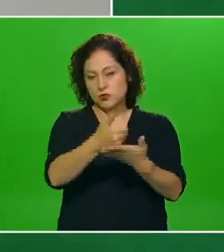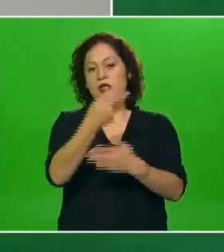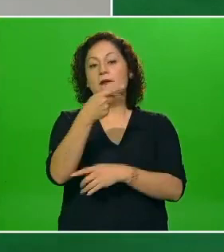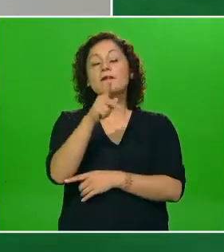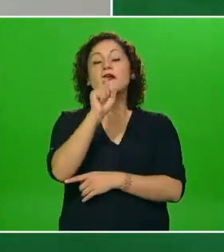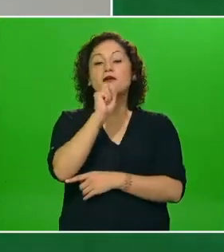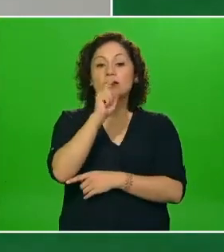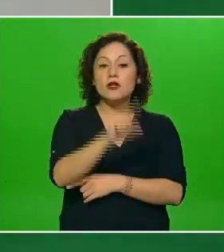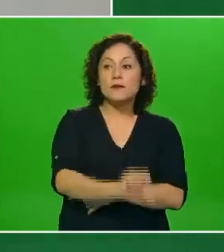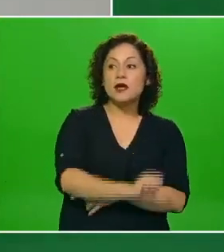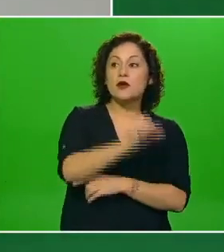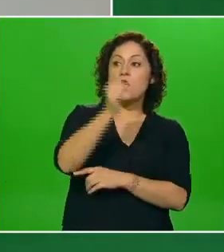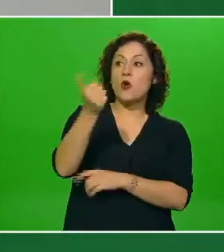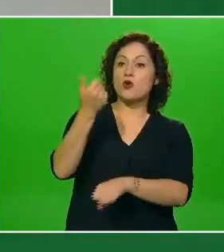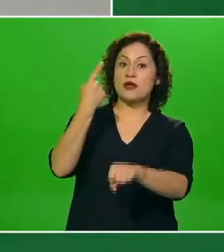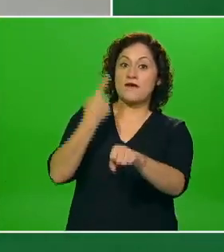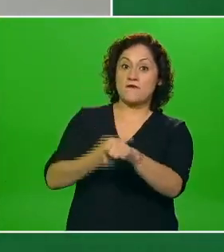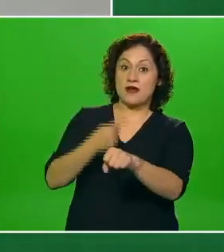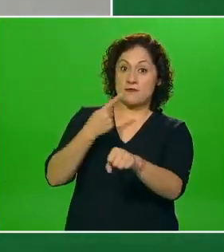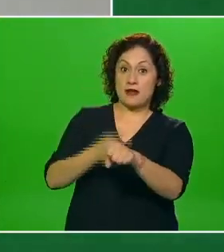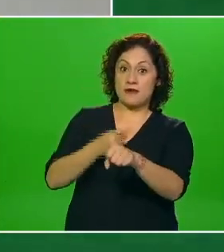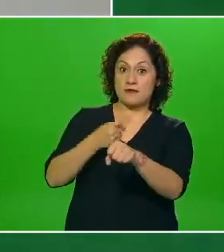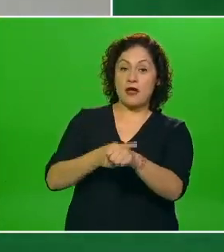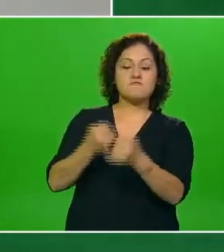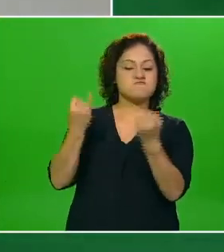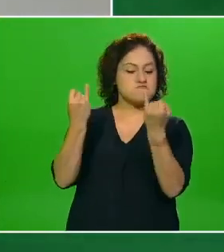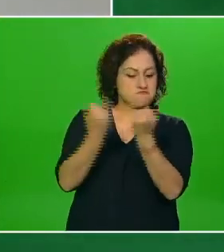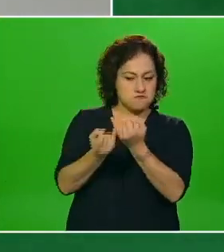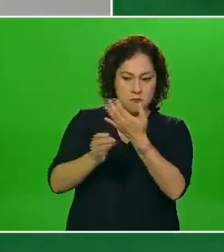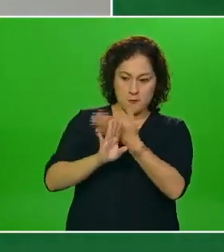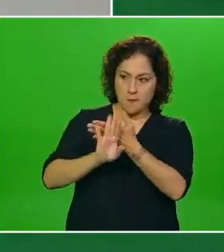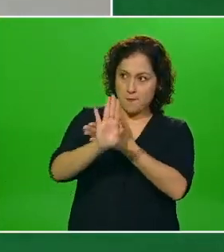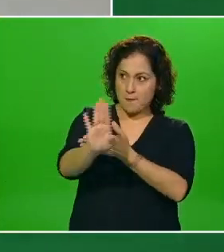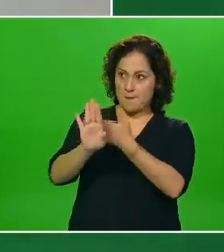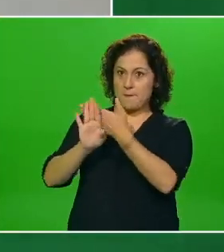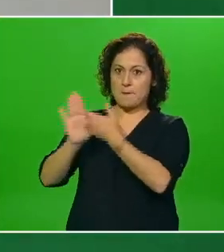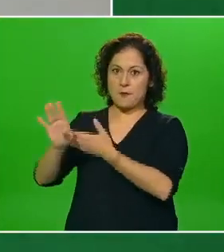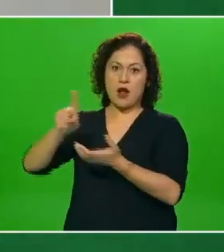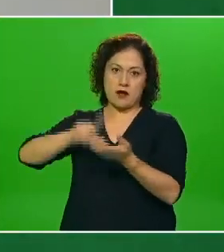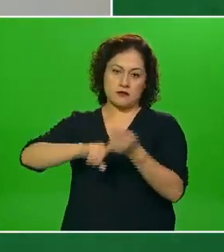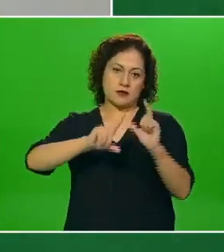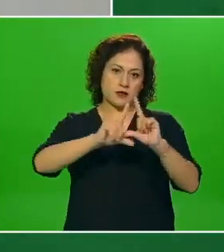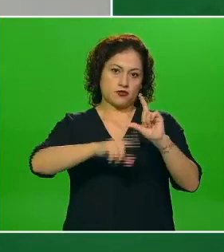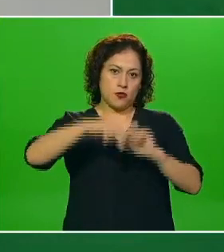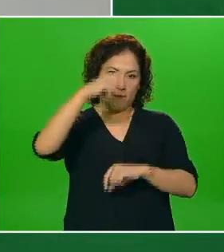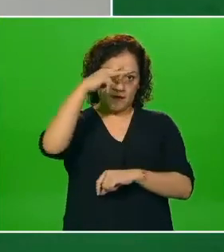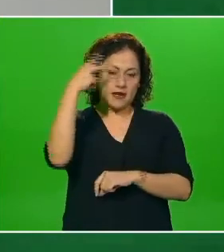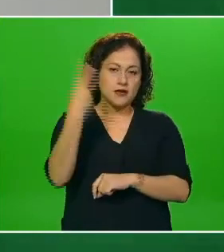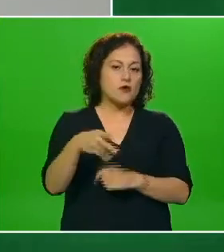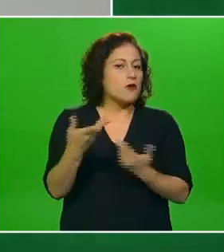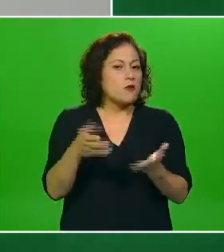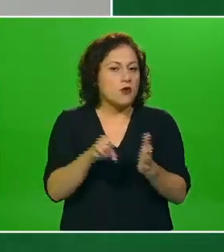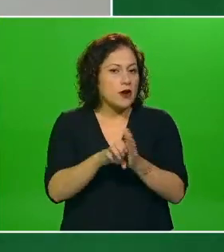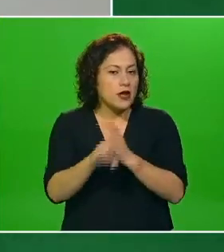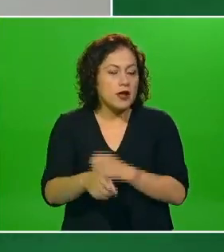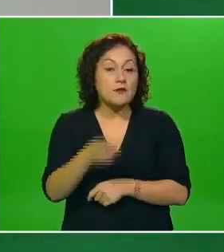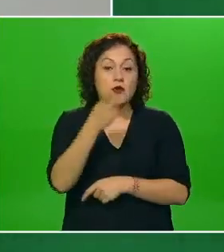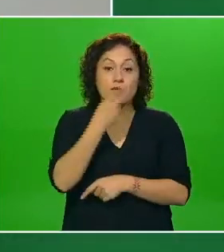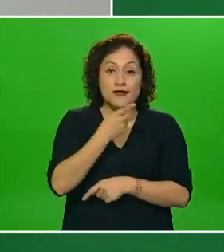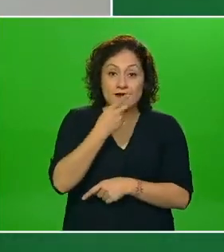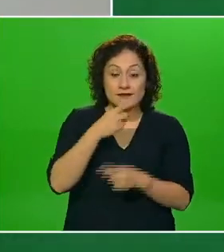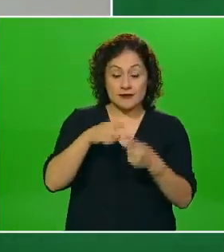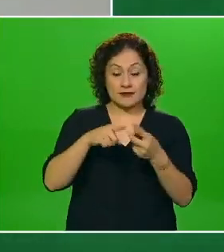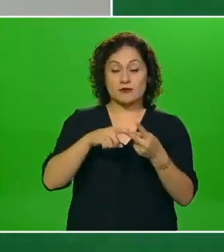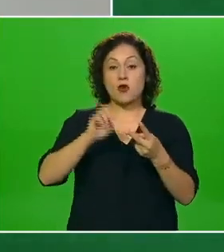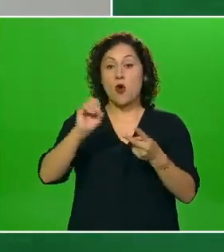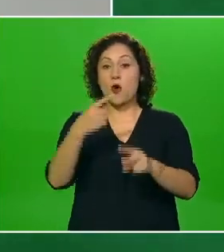metabólicas que también son de relevancia para el país ya que constituyen las primeras causas de muerte como diabetes y enfermedades del